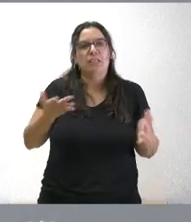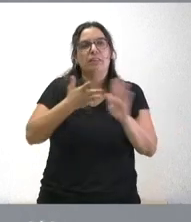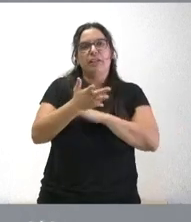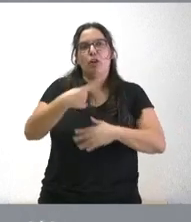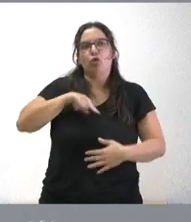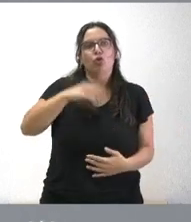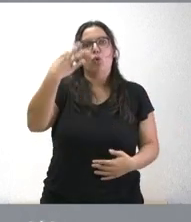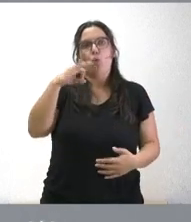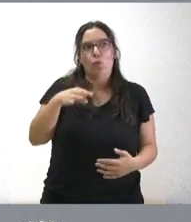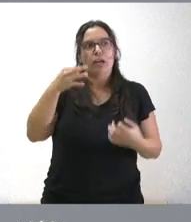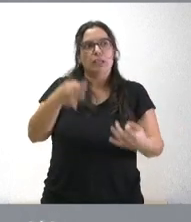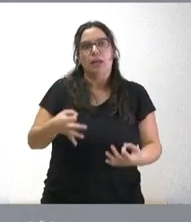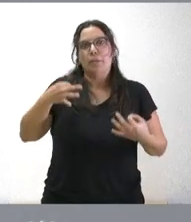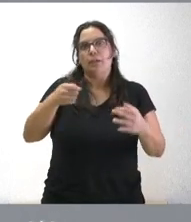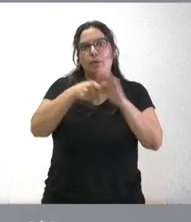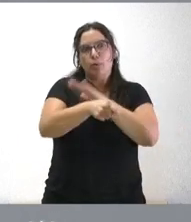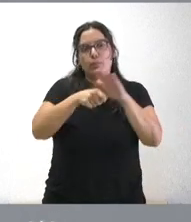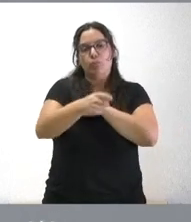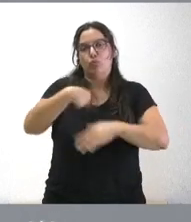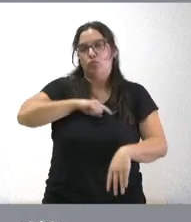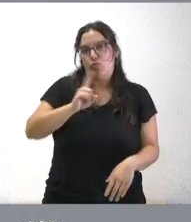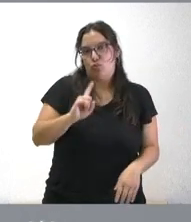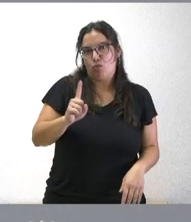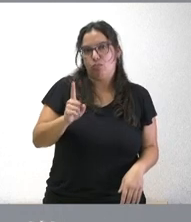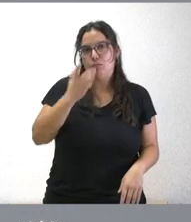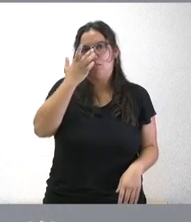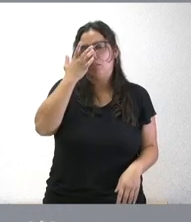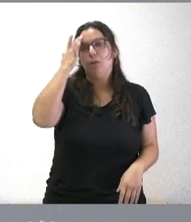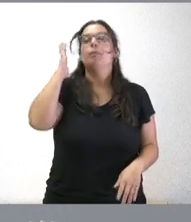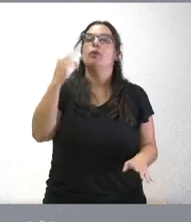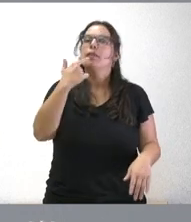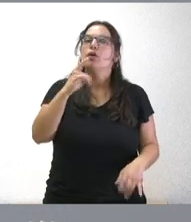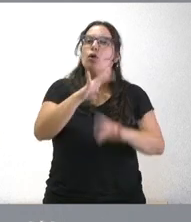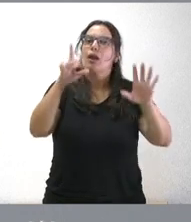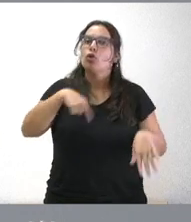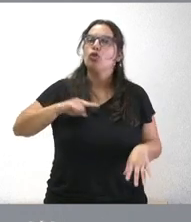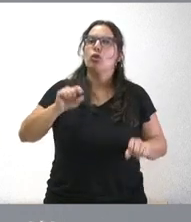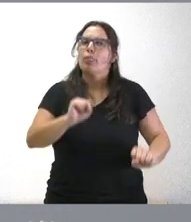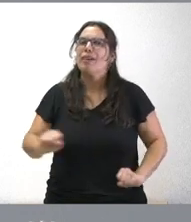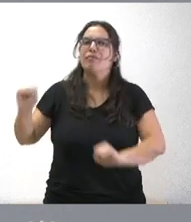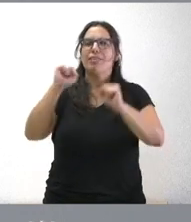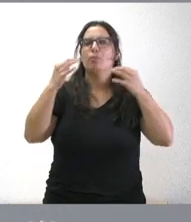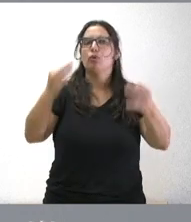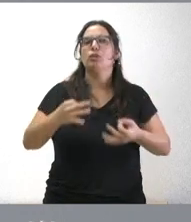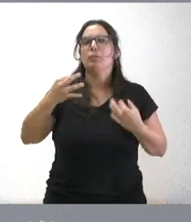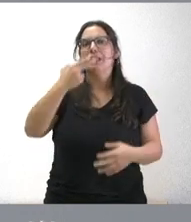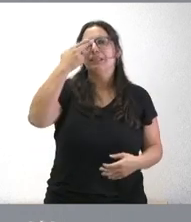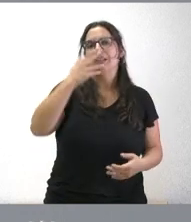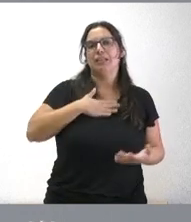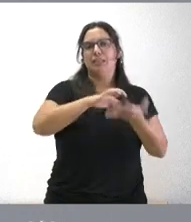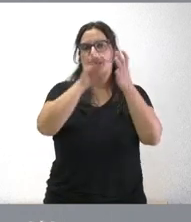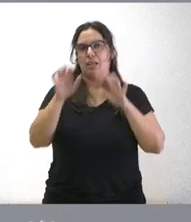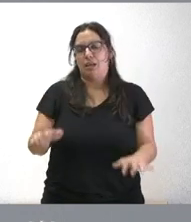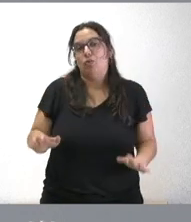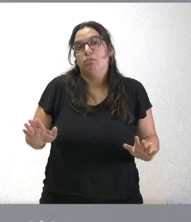la única comunidad autónoma que presenta recursos pero sí le he dejado claro defenderemos siempre los intereses de Castilla y León o al menos